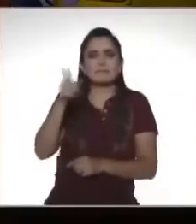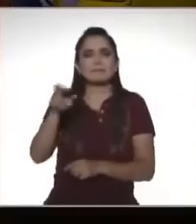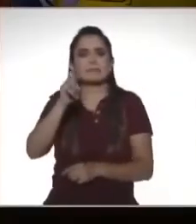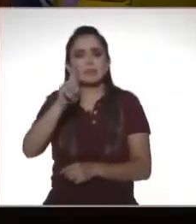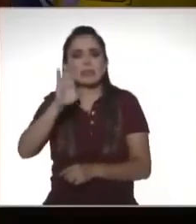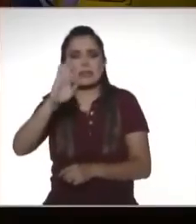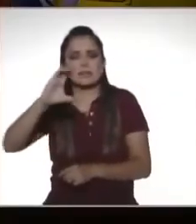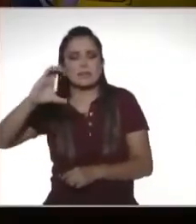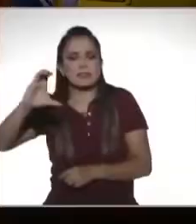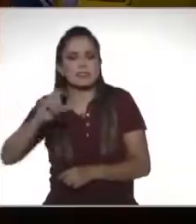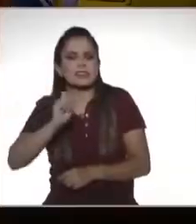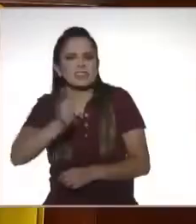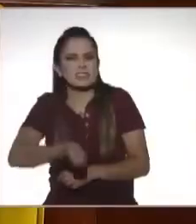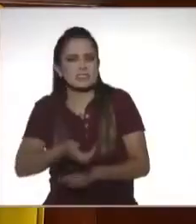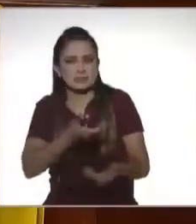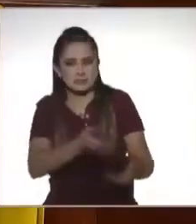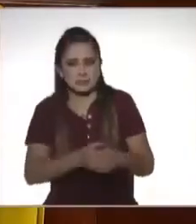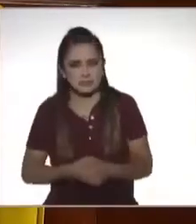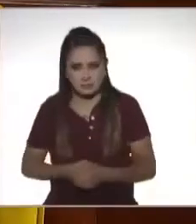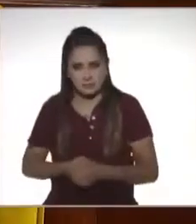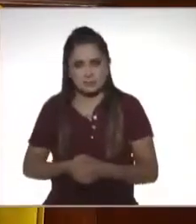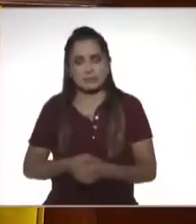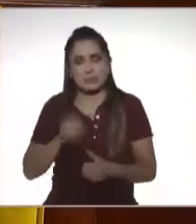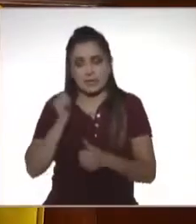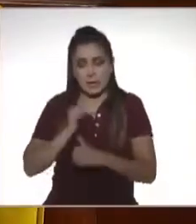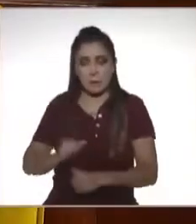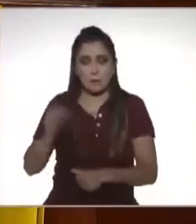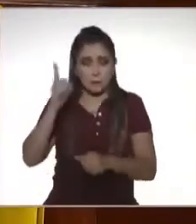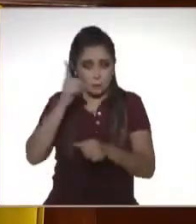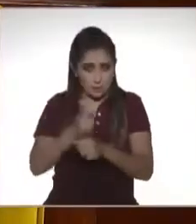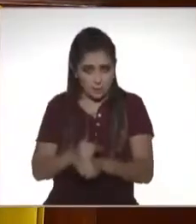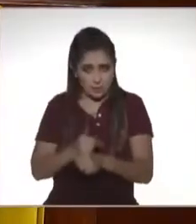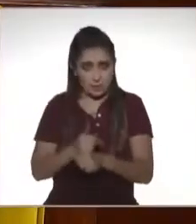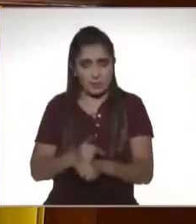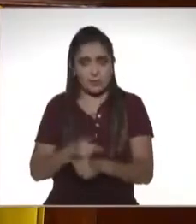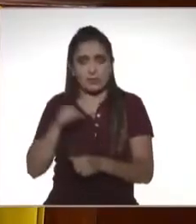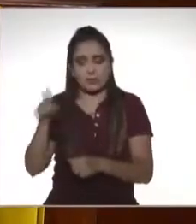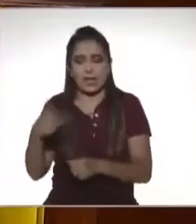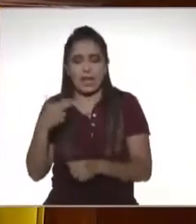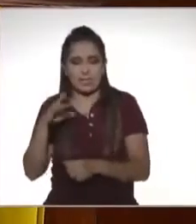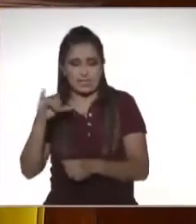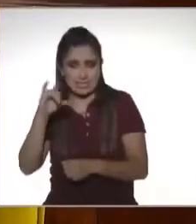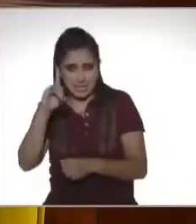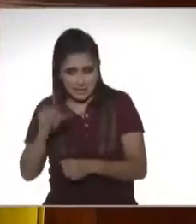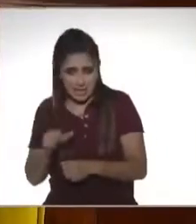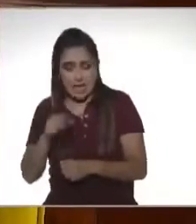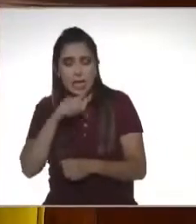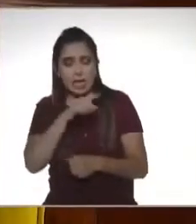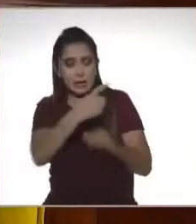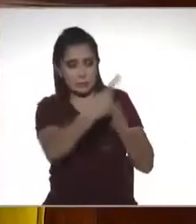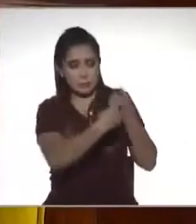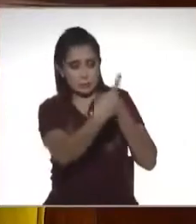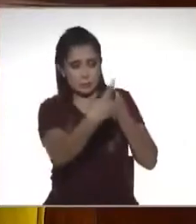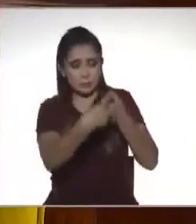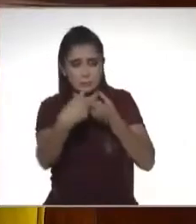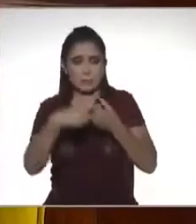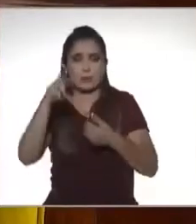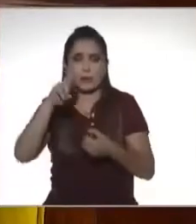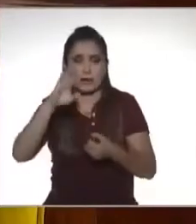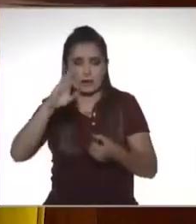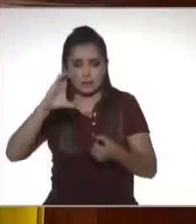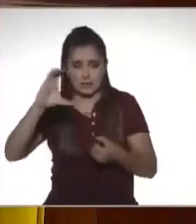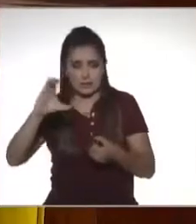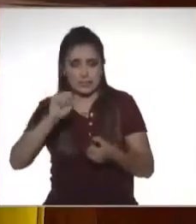Contribuyentes? ¿A qué se refiere? Es la forma en que la autoridad, particularmente la autoridad hacendaria, nos identifica. Así como en algún momento